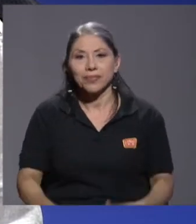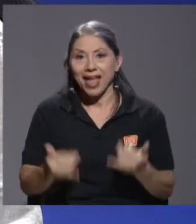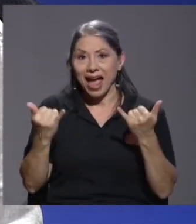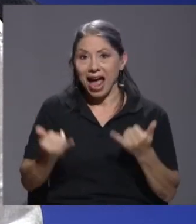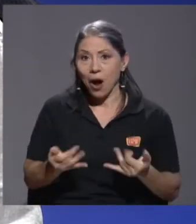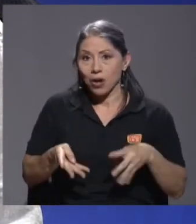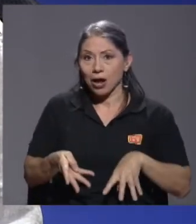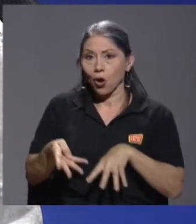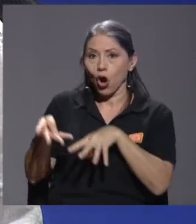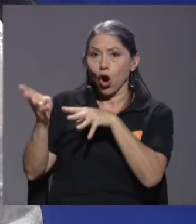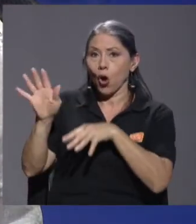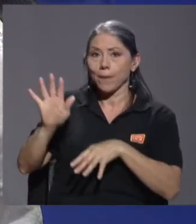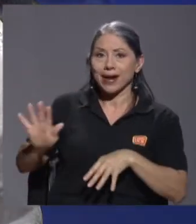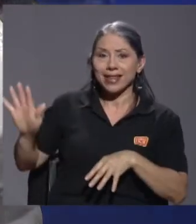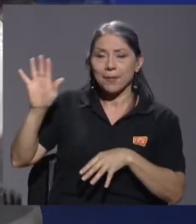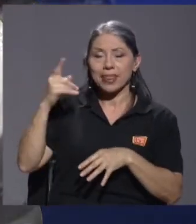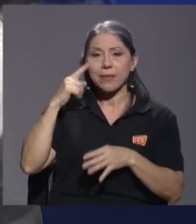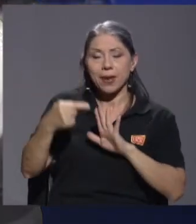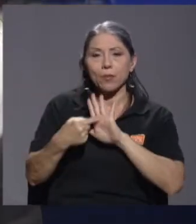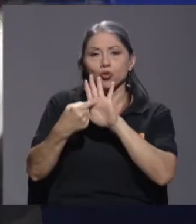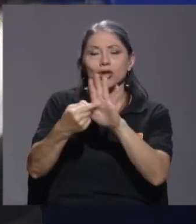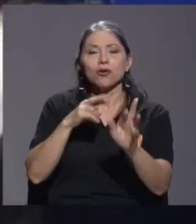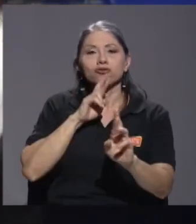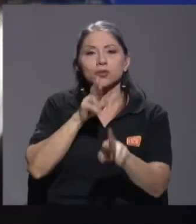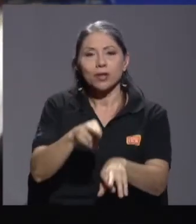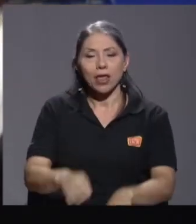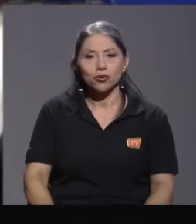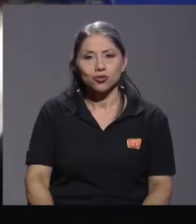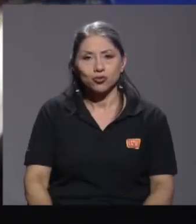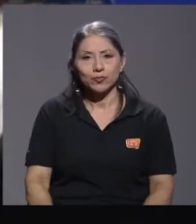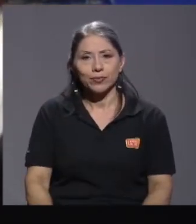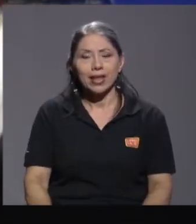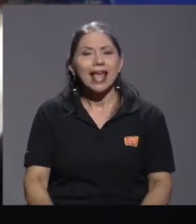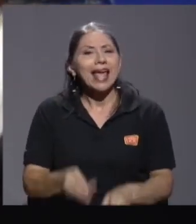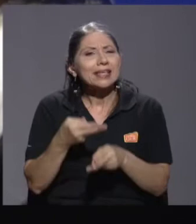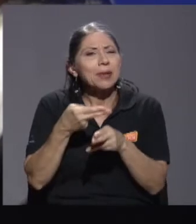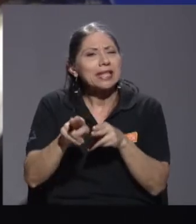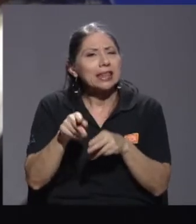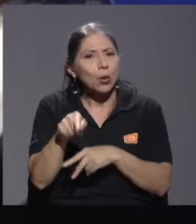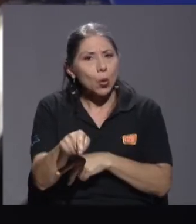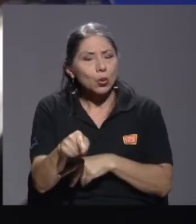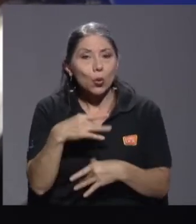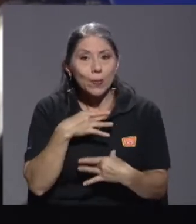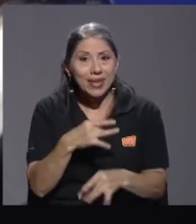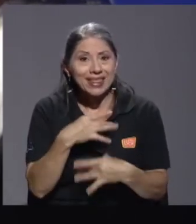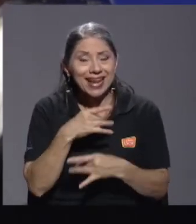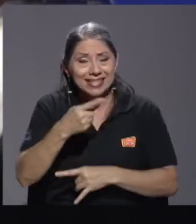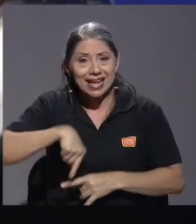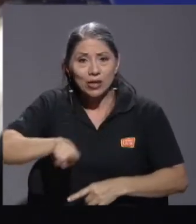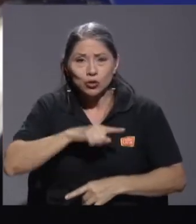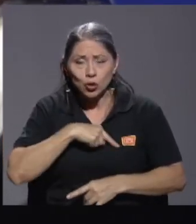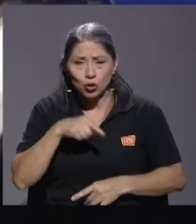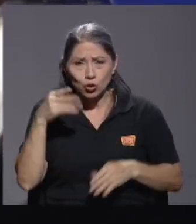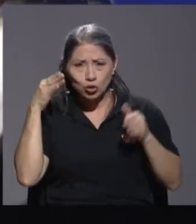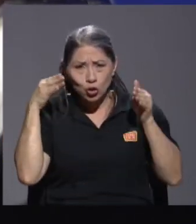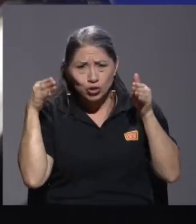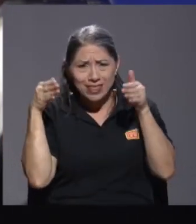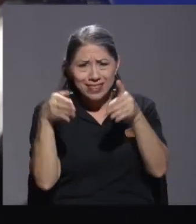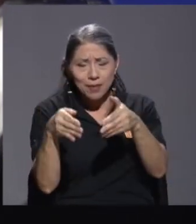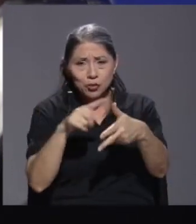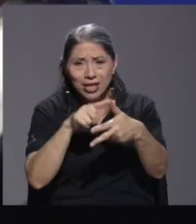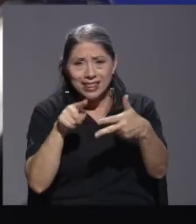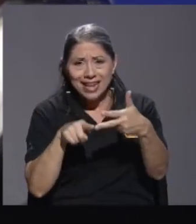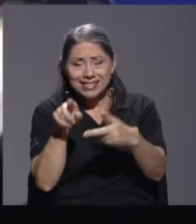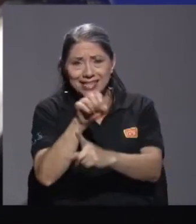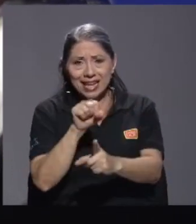pantalla para mostrar los resultados. Es bastante corto, me interesa que nos centremos en tres